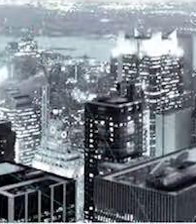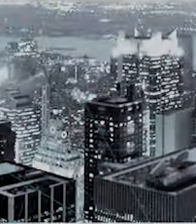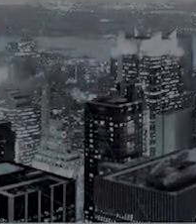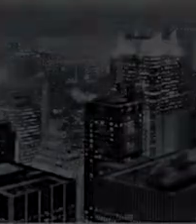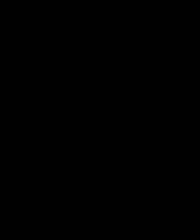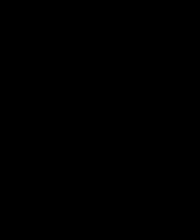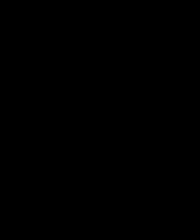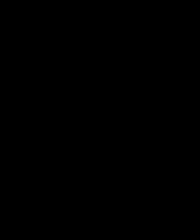¡Gracias! ¡Gracias!